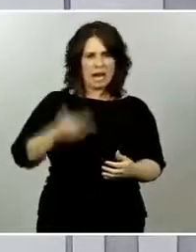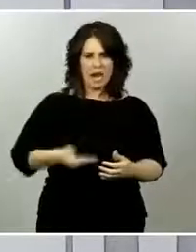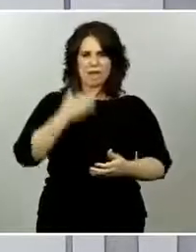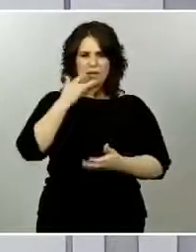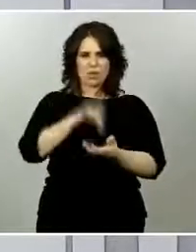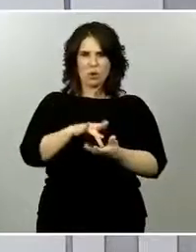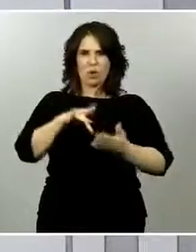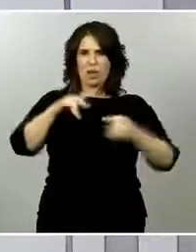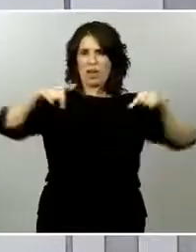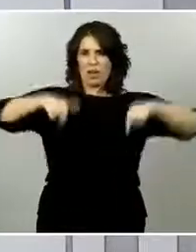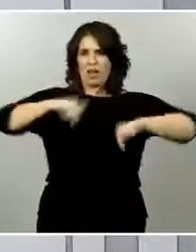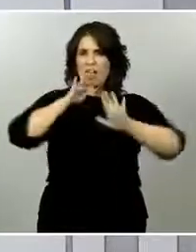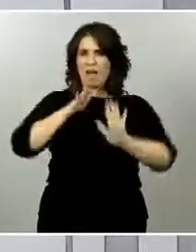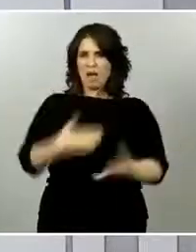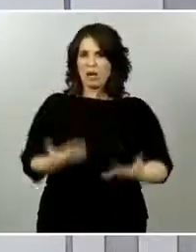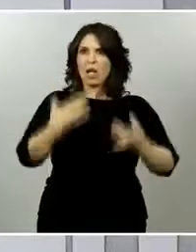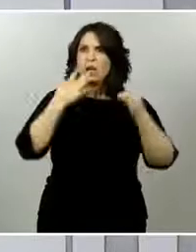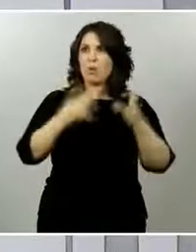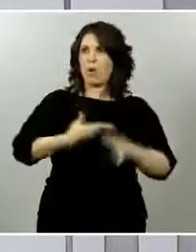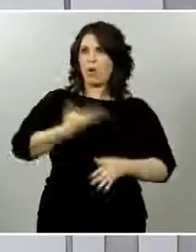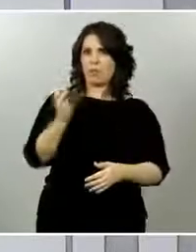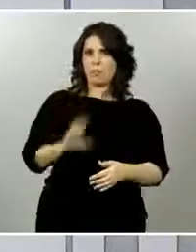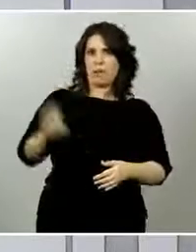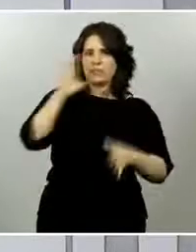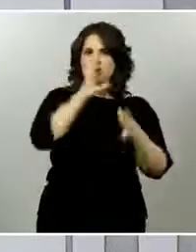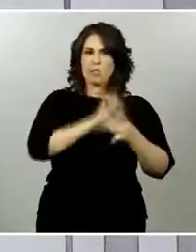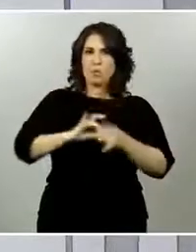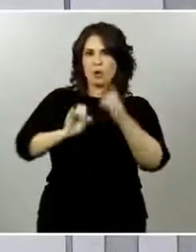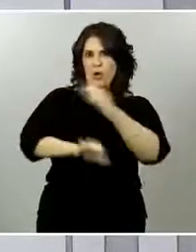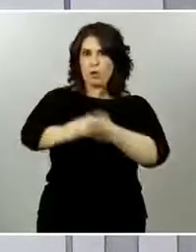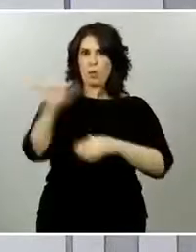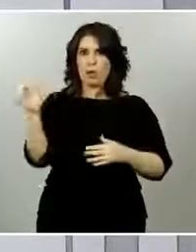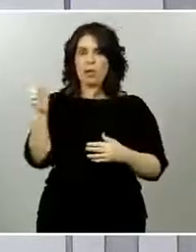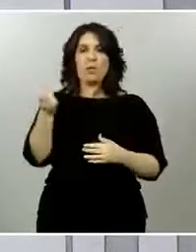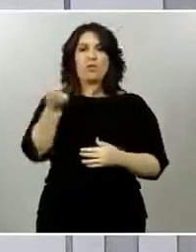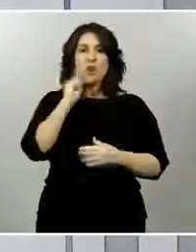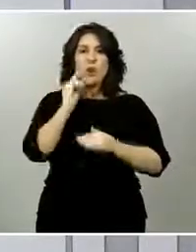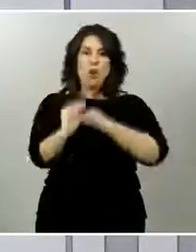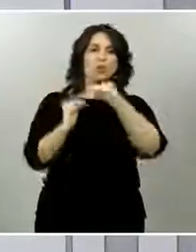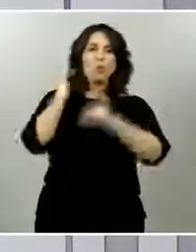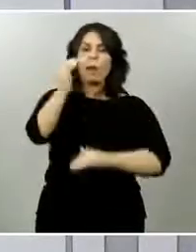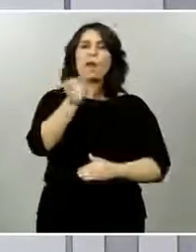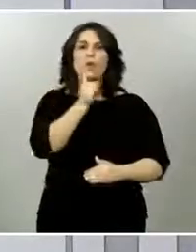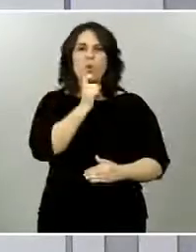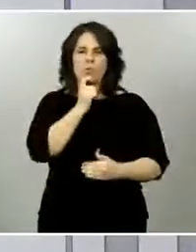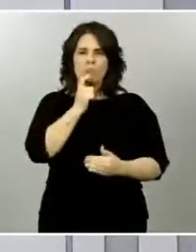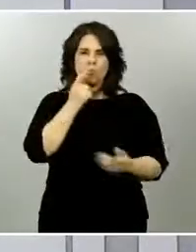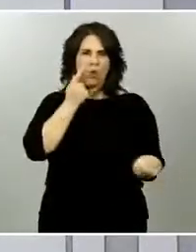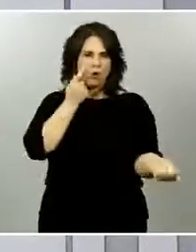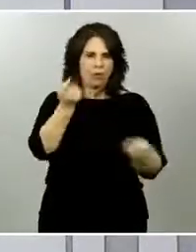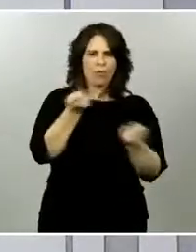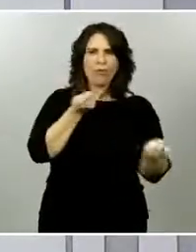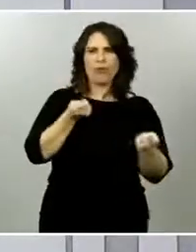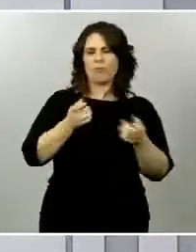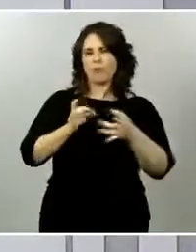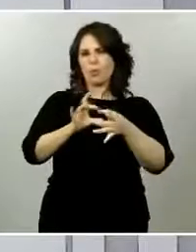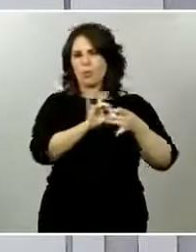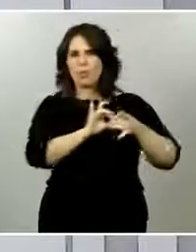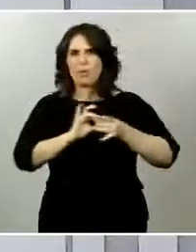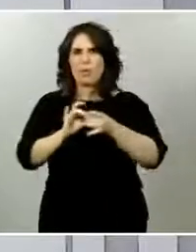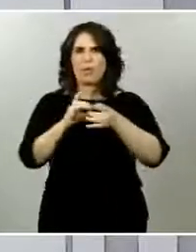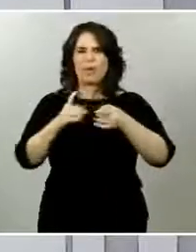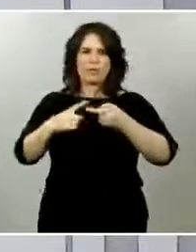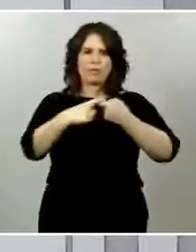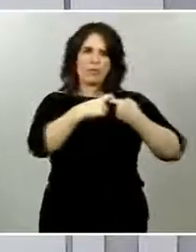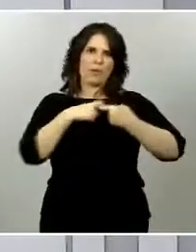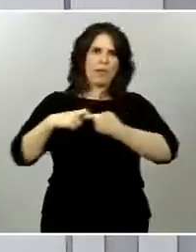empeñados en que realmente solo podremos salir de esta situación tan grave que ha vivido nuestro país, como el conjunto de países de la